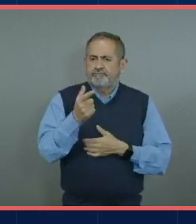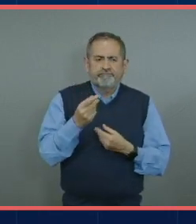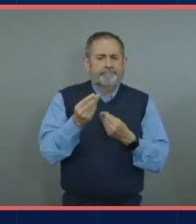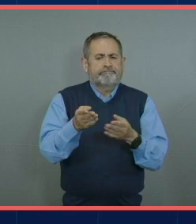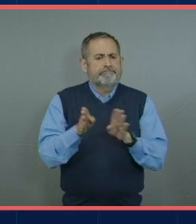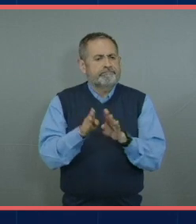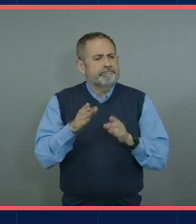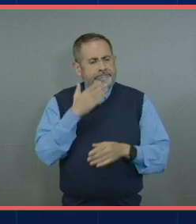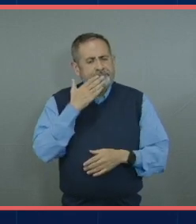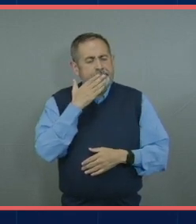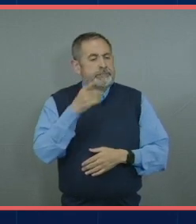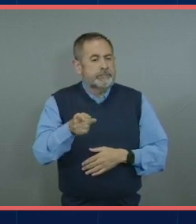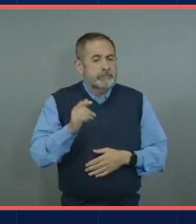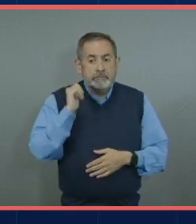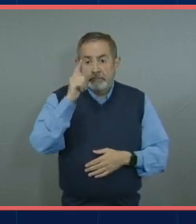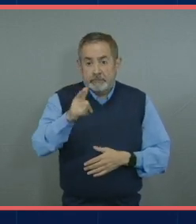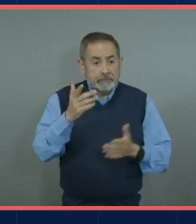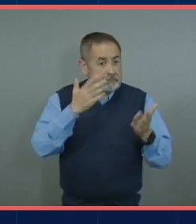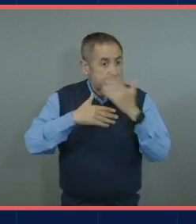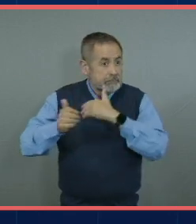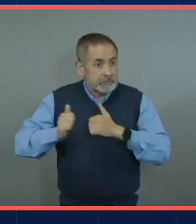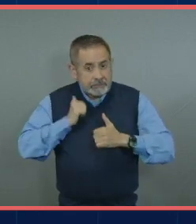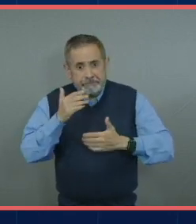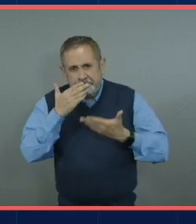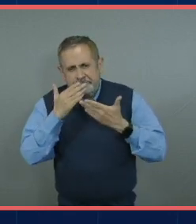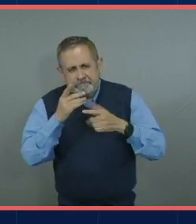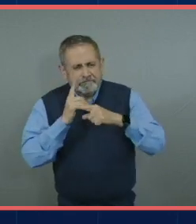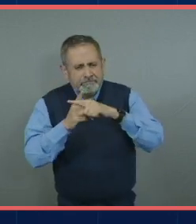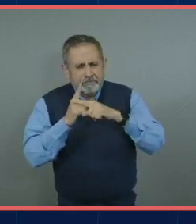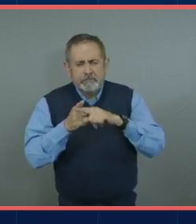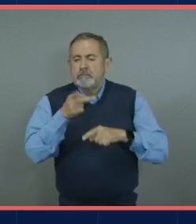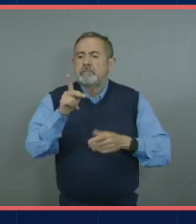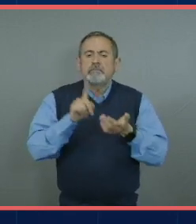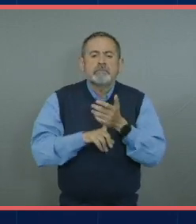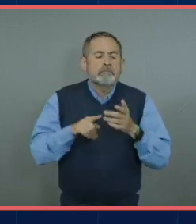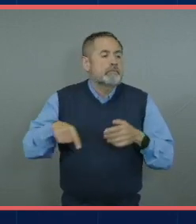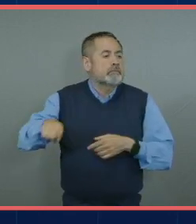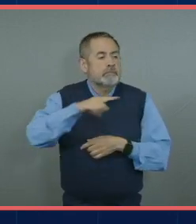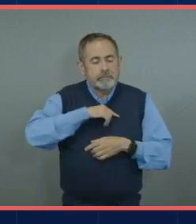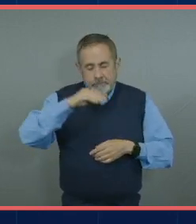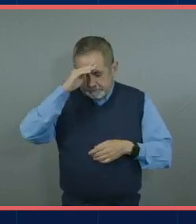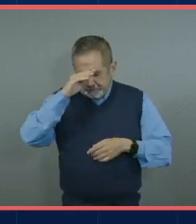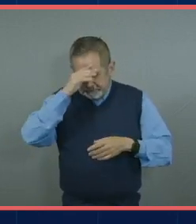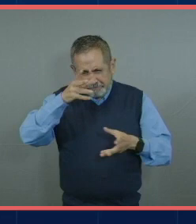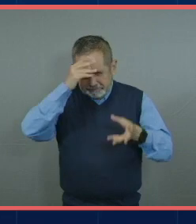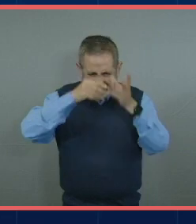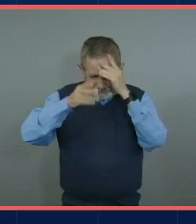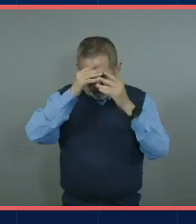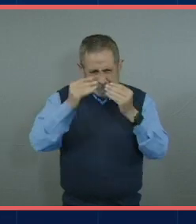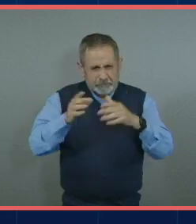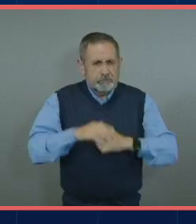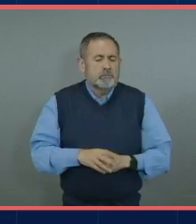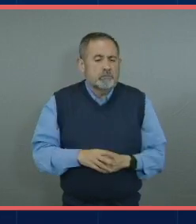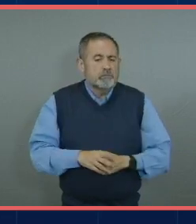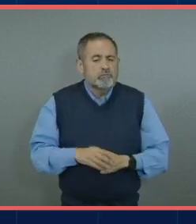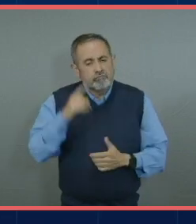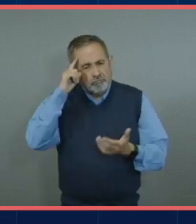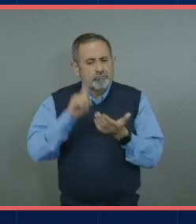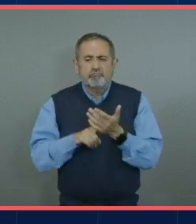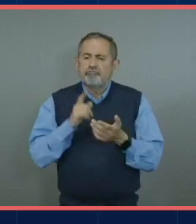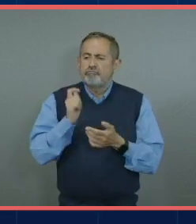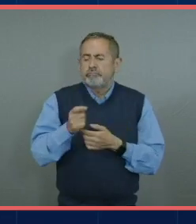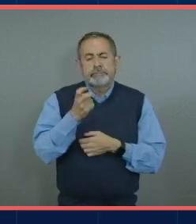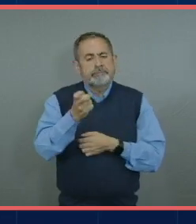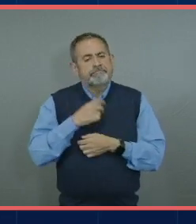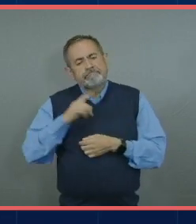también cualquier triunfo les lleva algo bueno pero los fracasos de los fracasos ya aprende más así que pues yo creo que esas